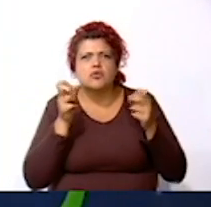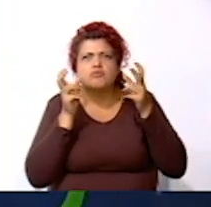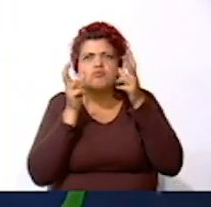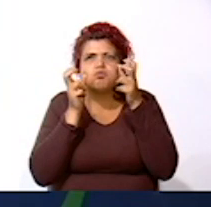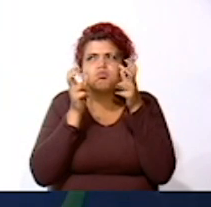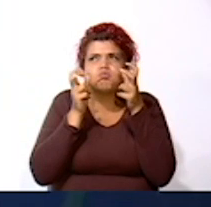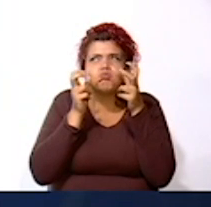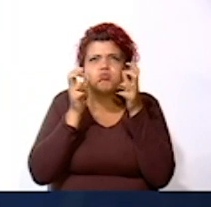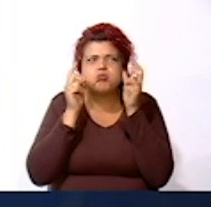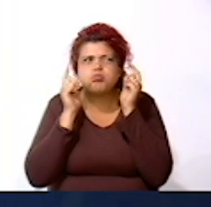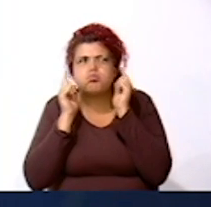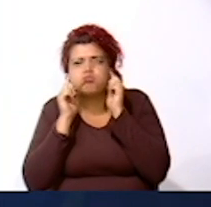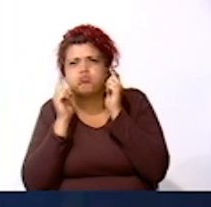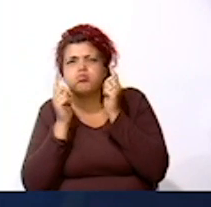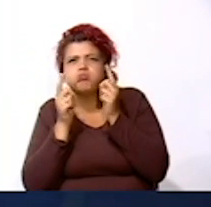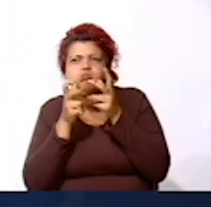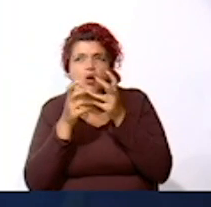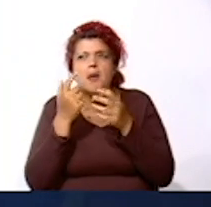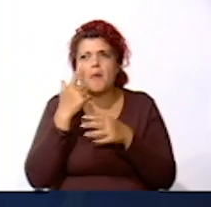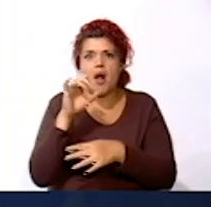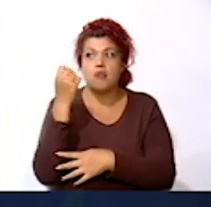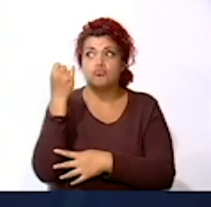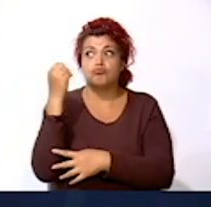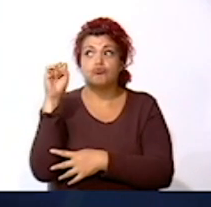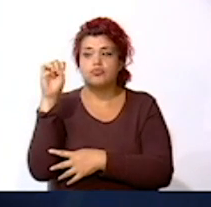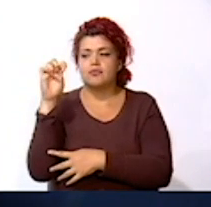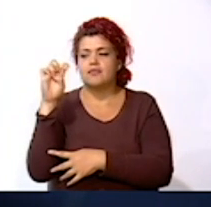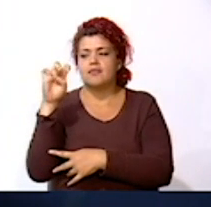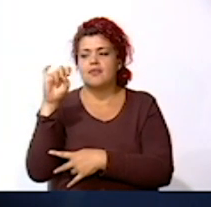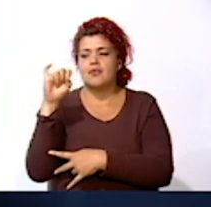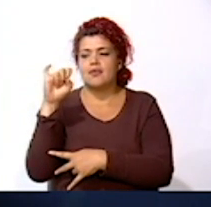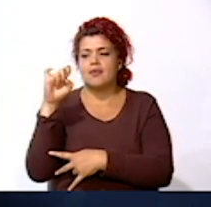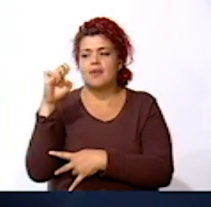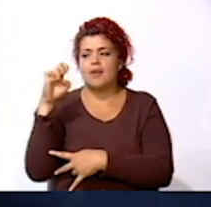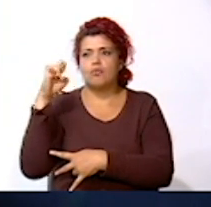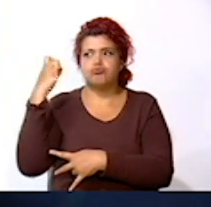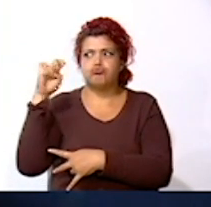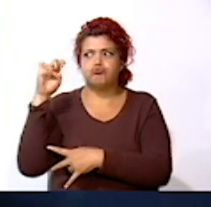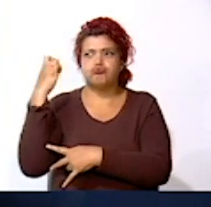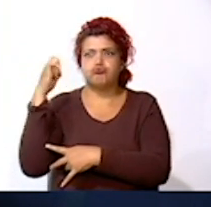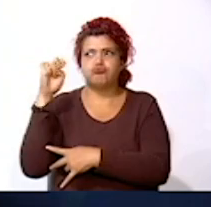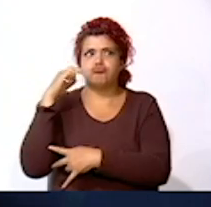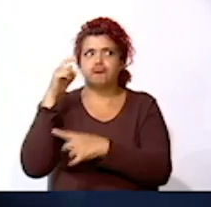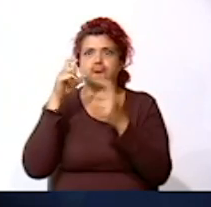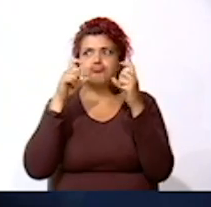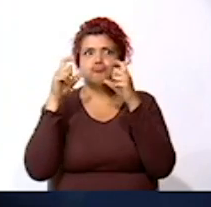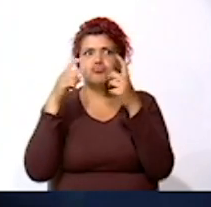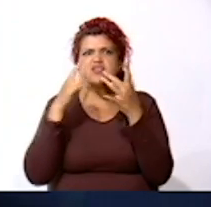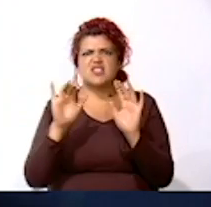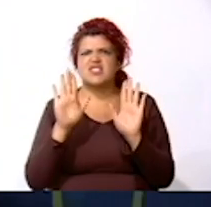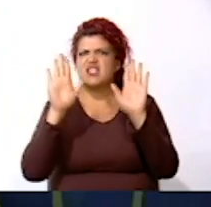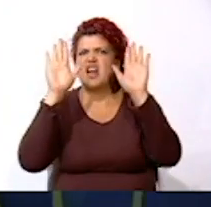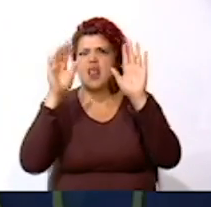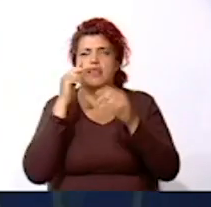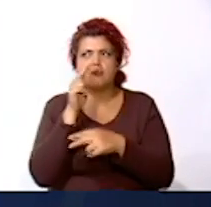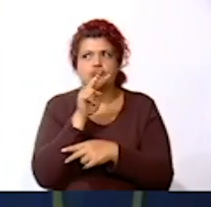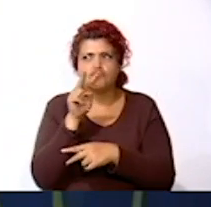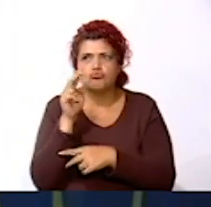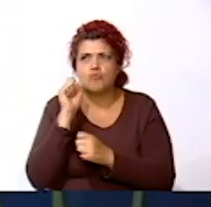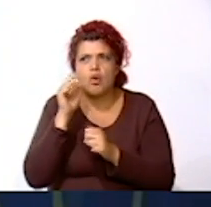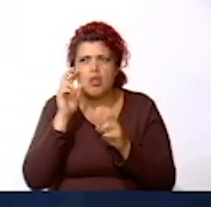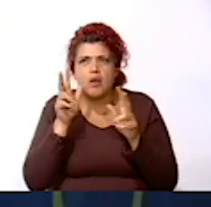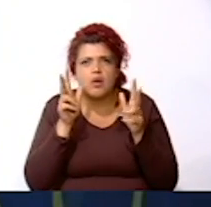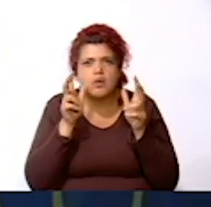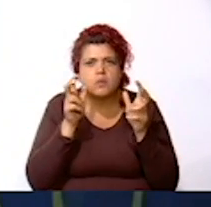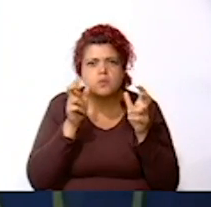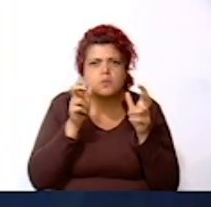sentidos Como el Tucúquere Que tiene una excelente visión nocturna Y además puede escuchar los movimientos de su presa